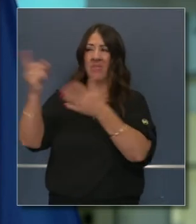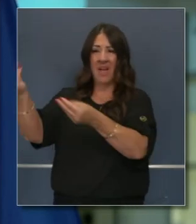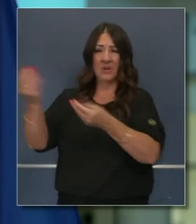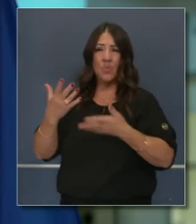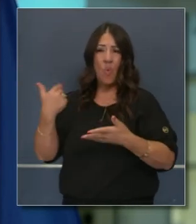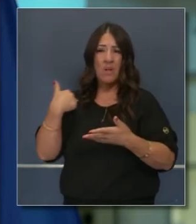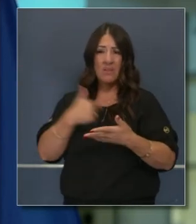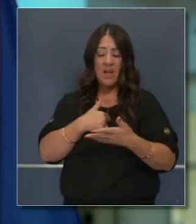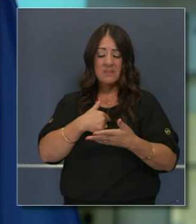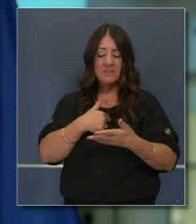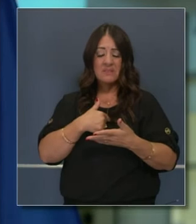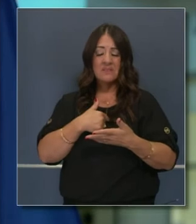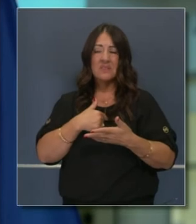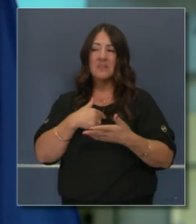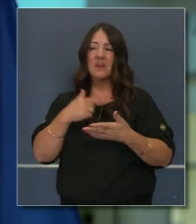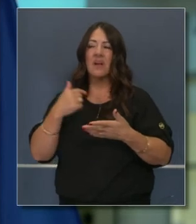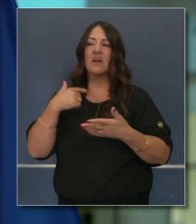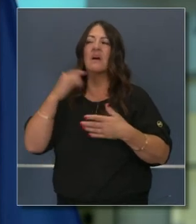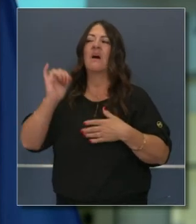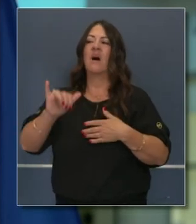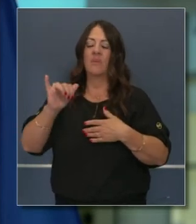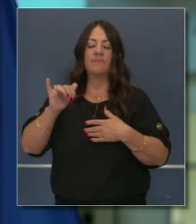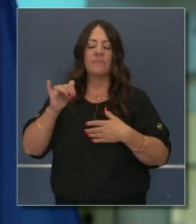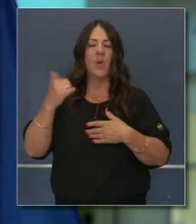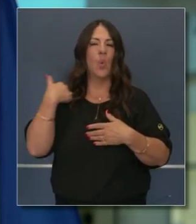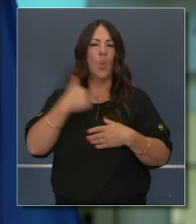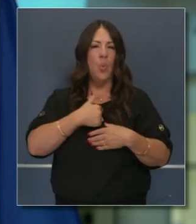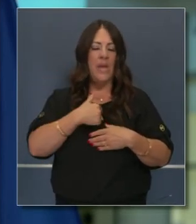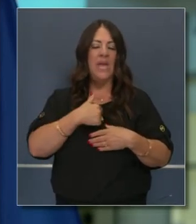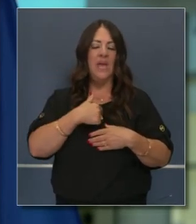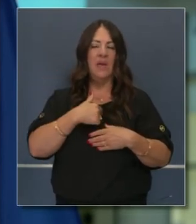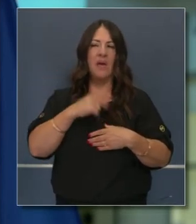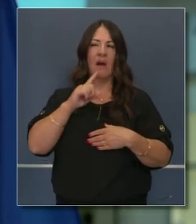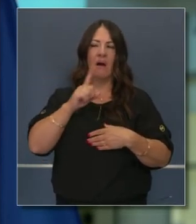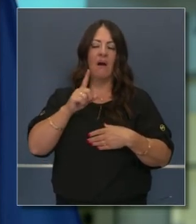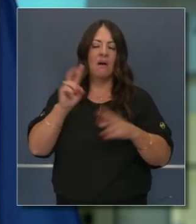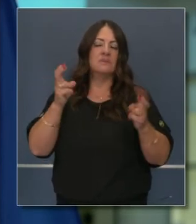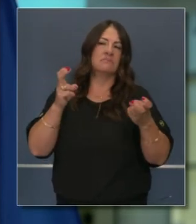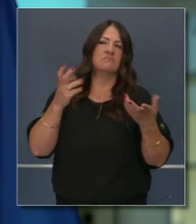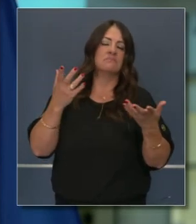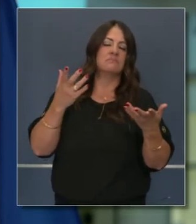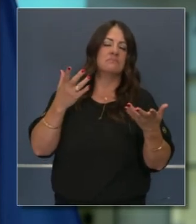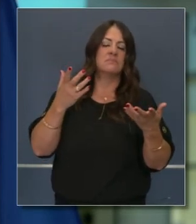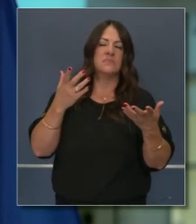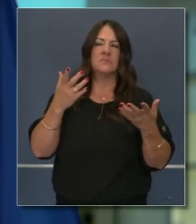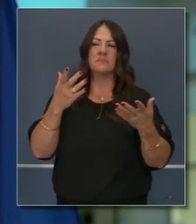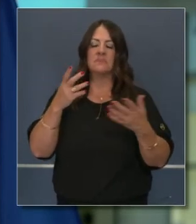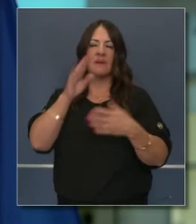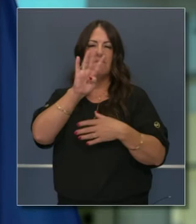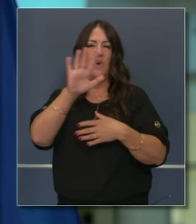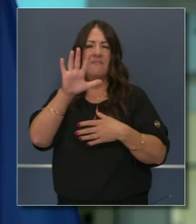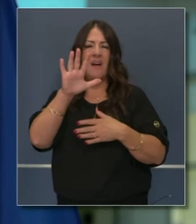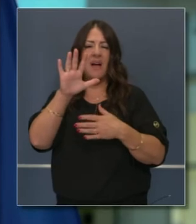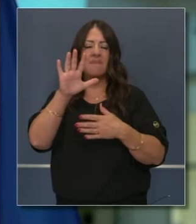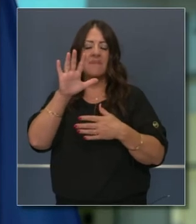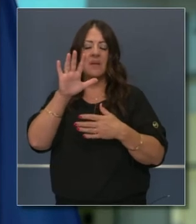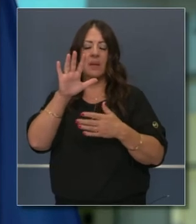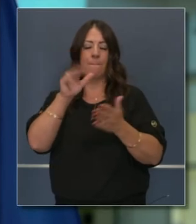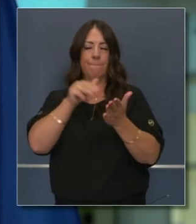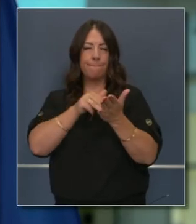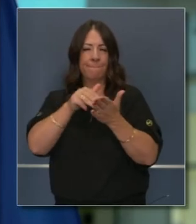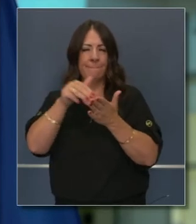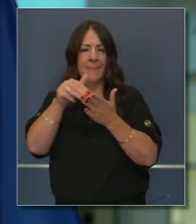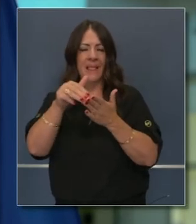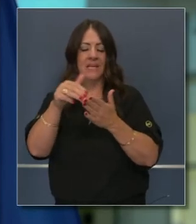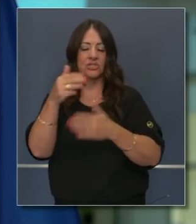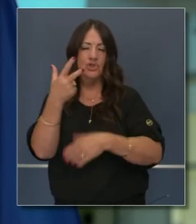con la información que se nos proporcionó basados en la colaboración. Estamos al nivel más alto, la suposición de lo más alto, lo más